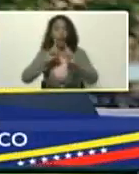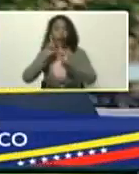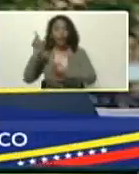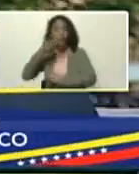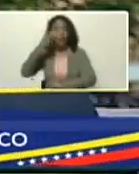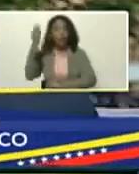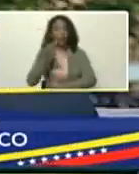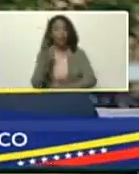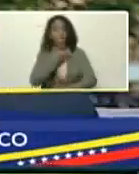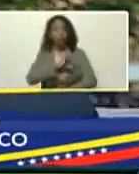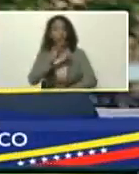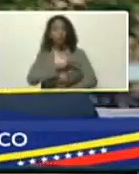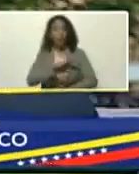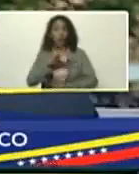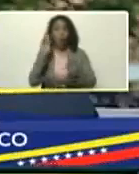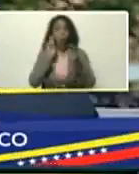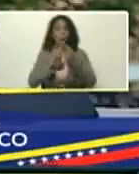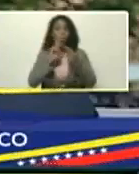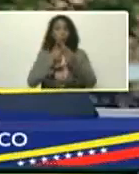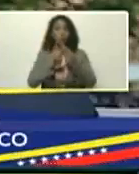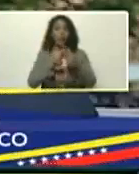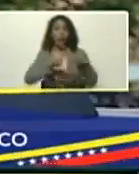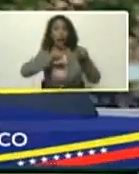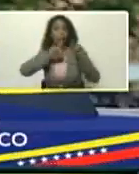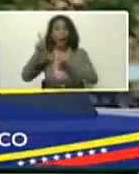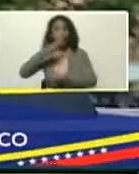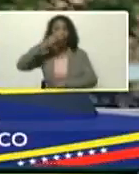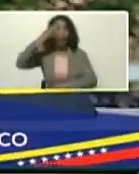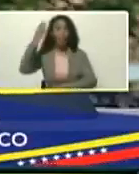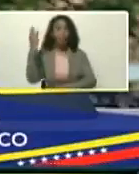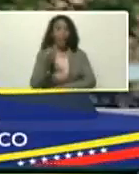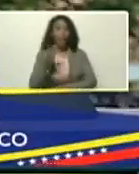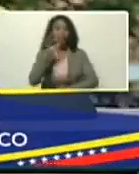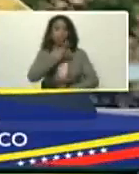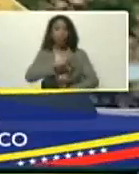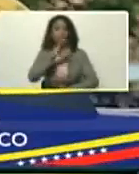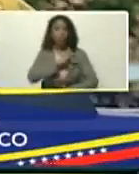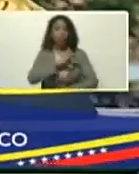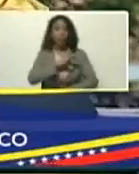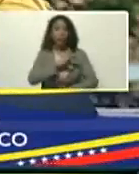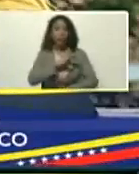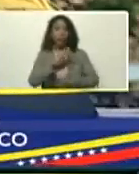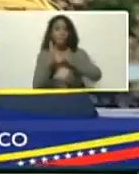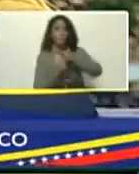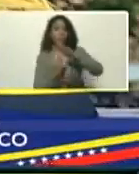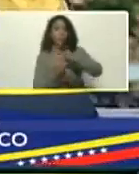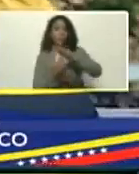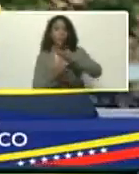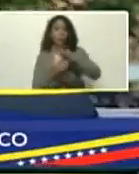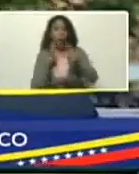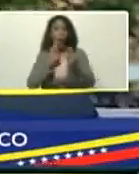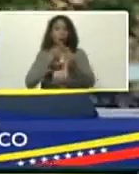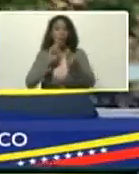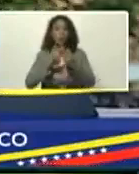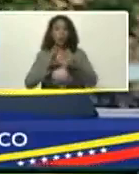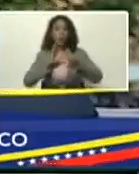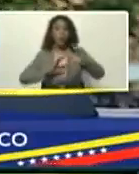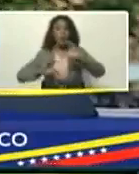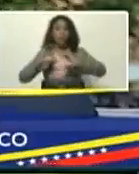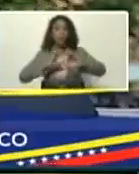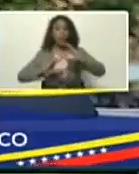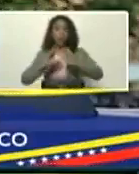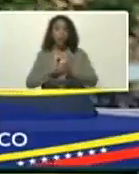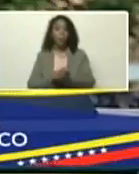es la verdadera, sociedad del conocimiento, este es la verdadera, sociedad, basada en el conocimiento, científico,